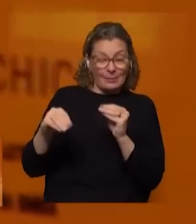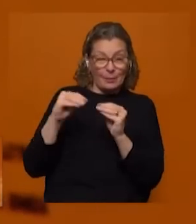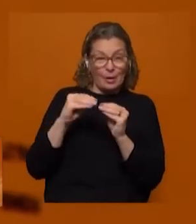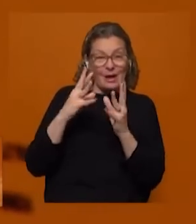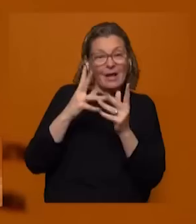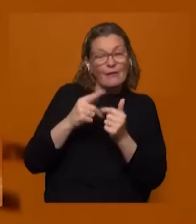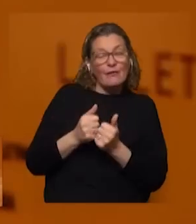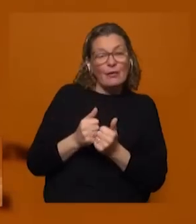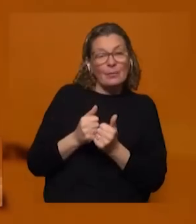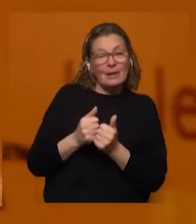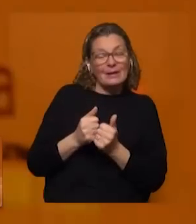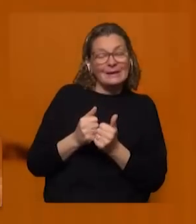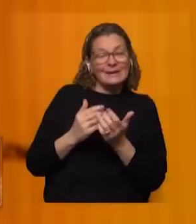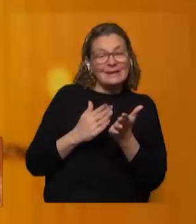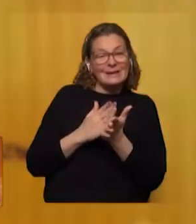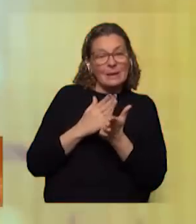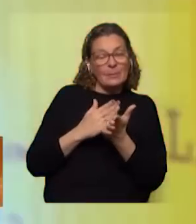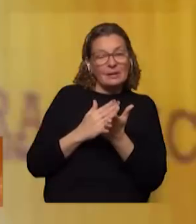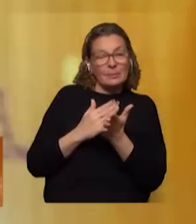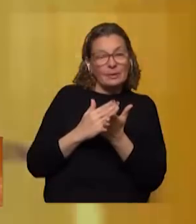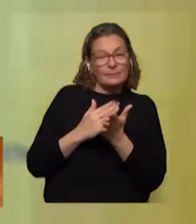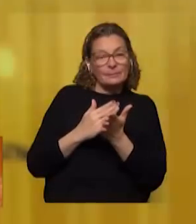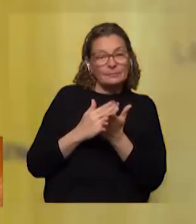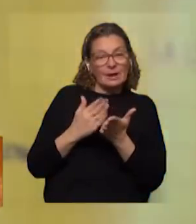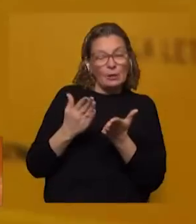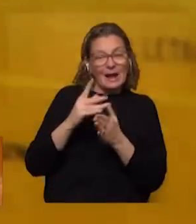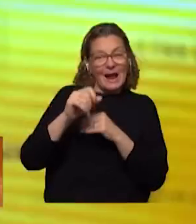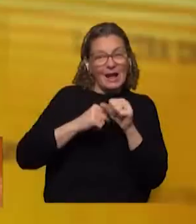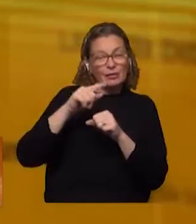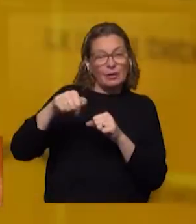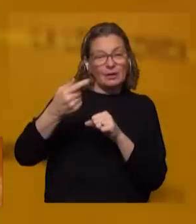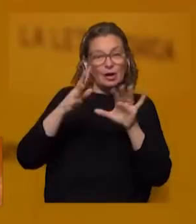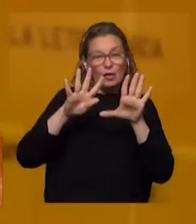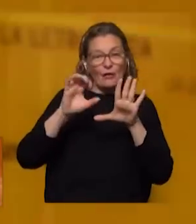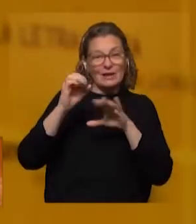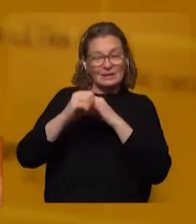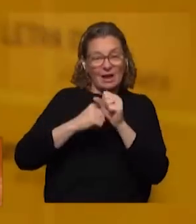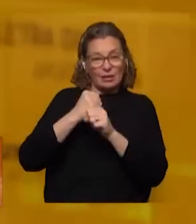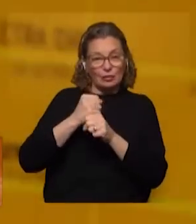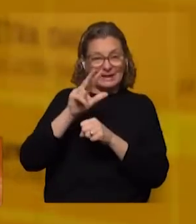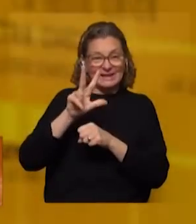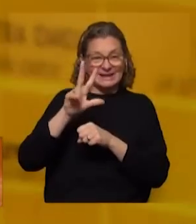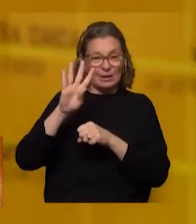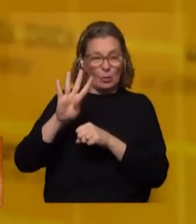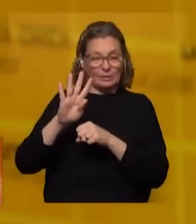mecanismo de forma permanente va a ser ahora el año que viene 90 años en el 34